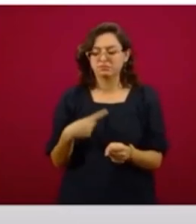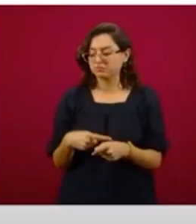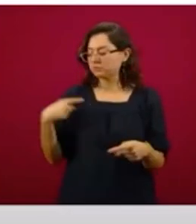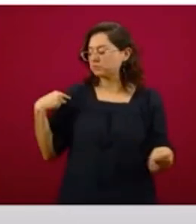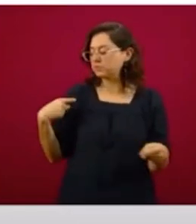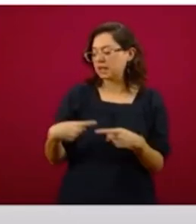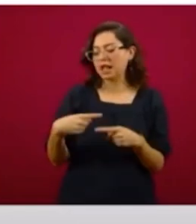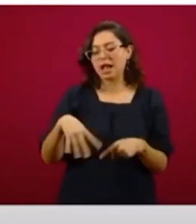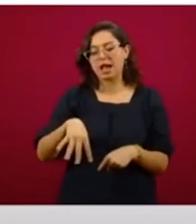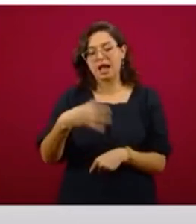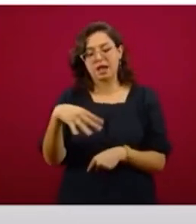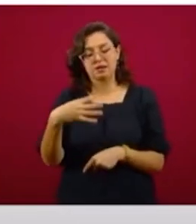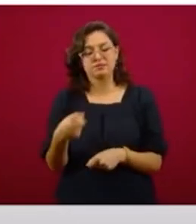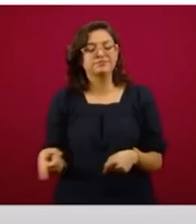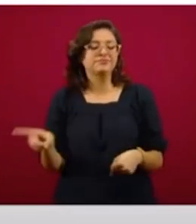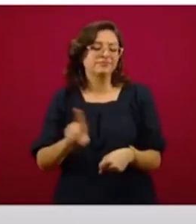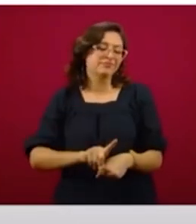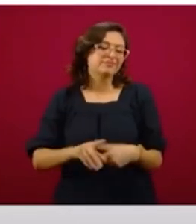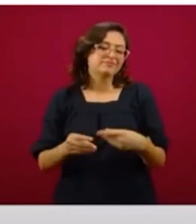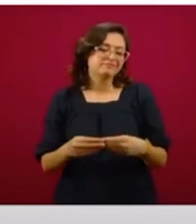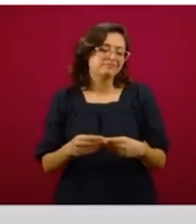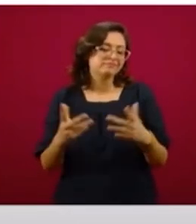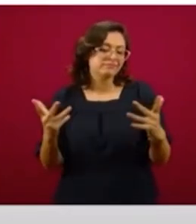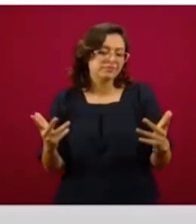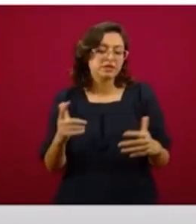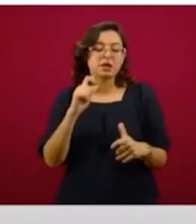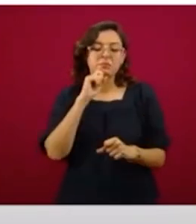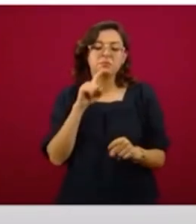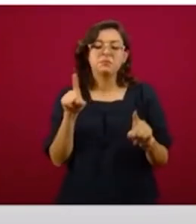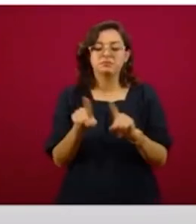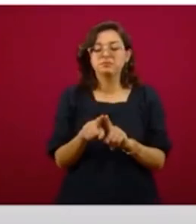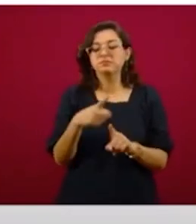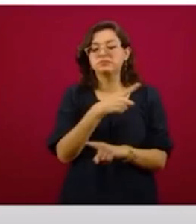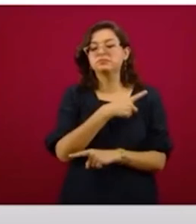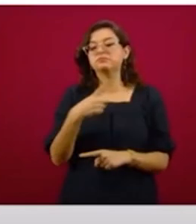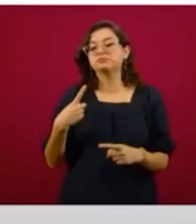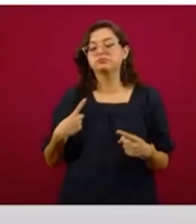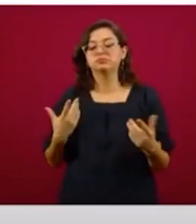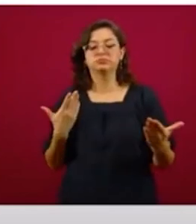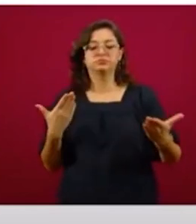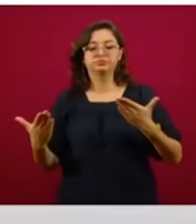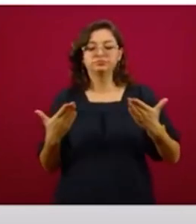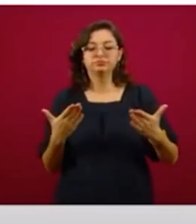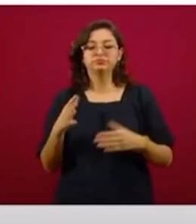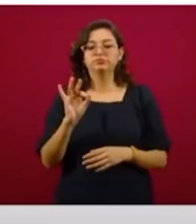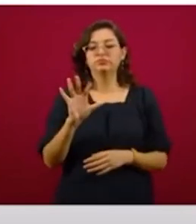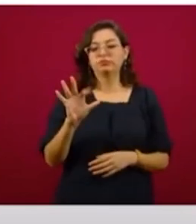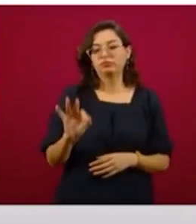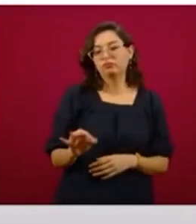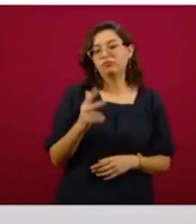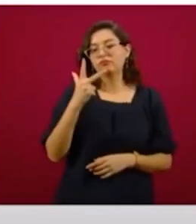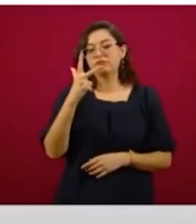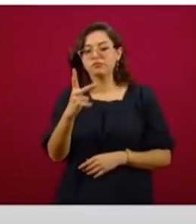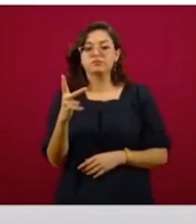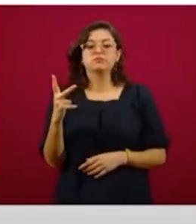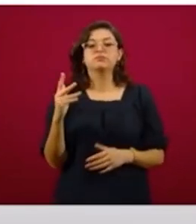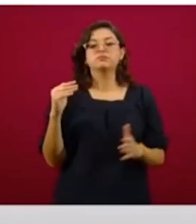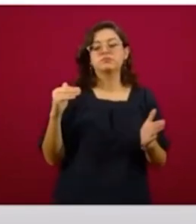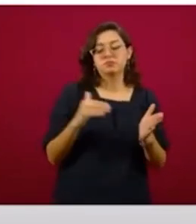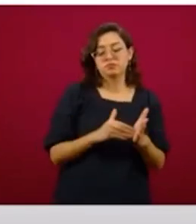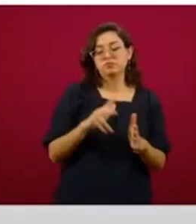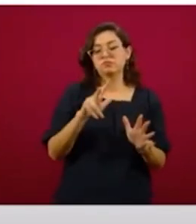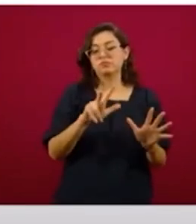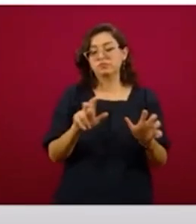últimos 14 días. Y claro, esto también lo tenemos que ver en la perspectiva de estos 48 mil 822 casos que